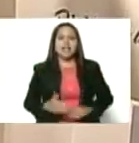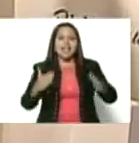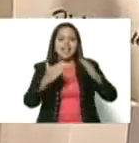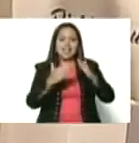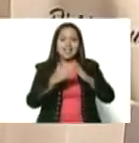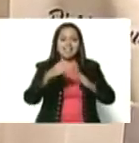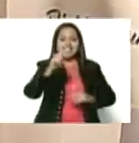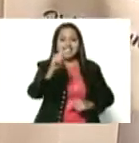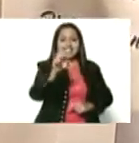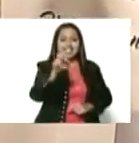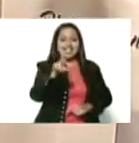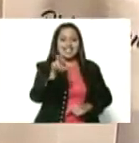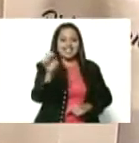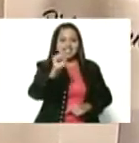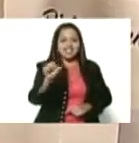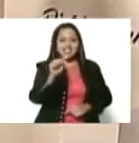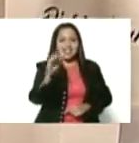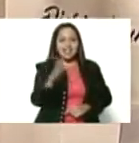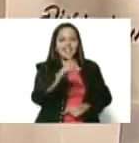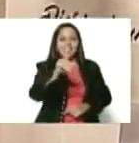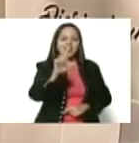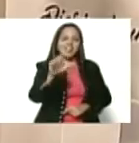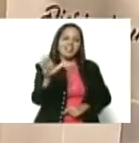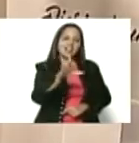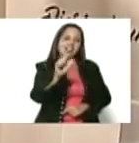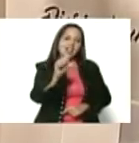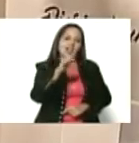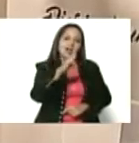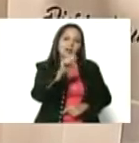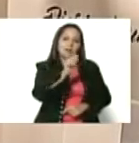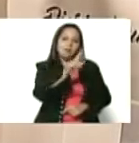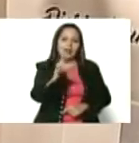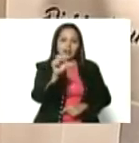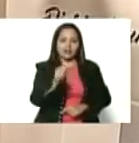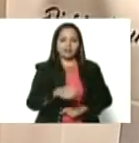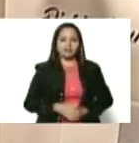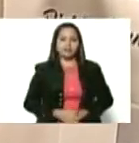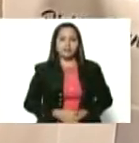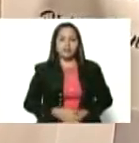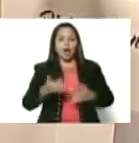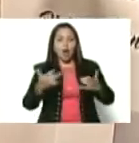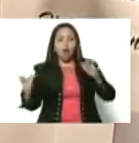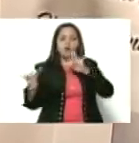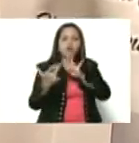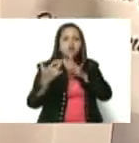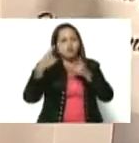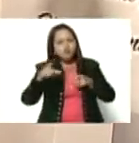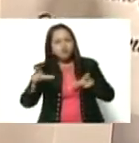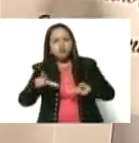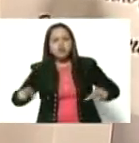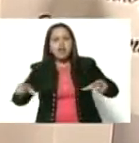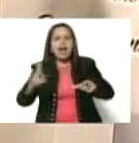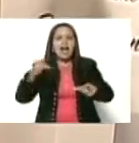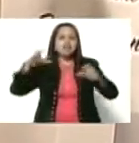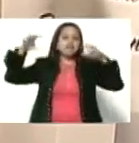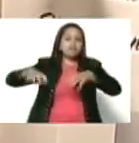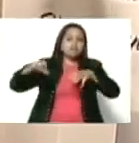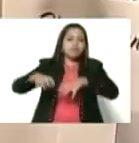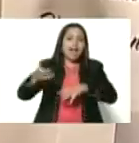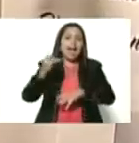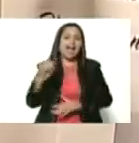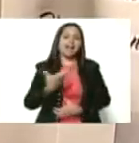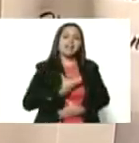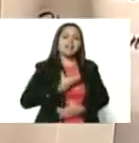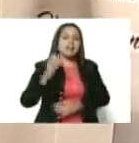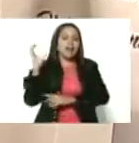de la Parra. Vamos a hacerle un pase en Macarao. Estaba lloviendo en Macarao. Allá está la feminista, alcaldesa